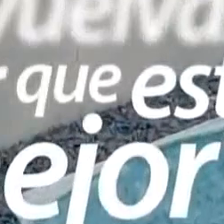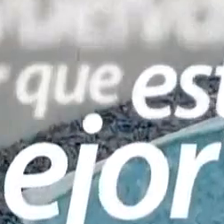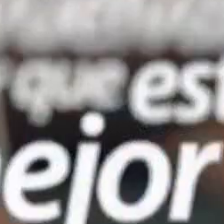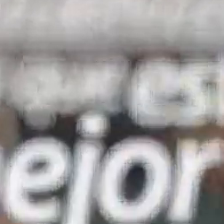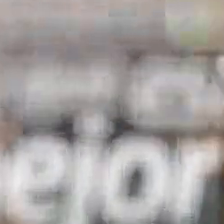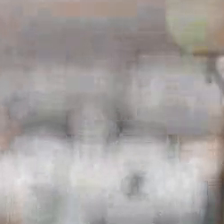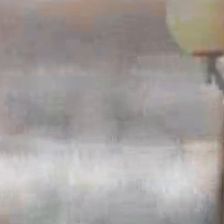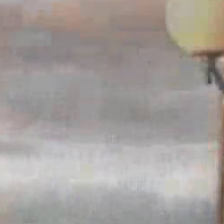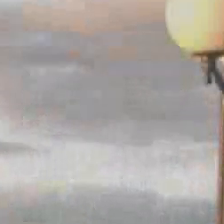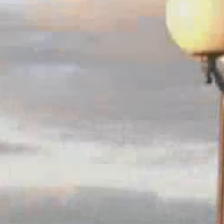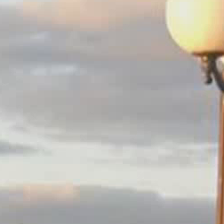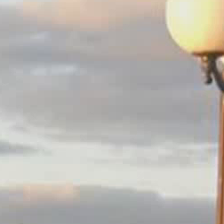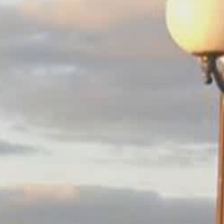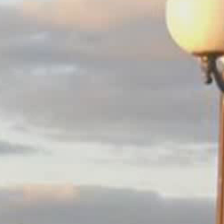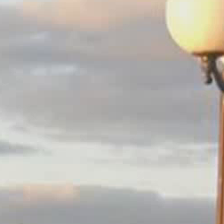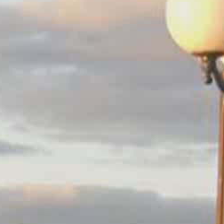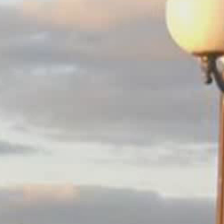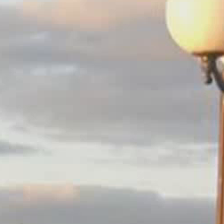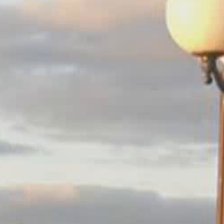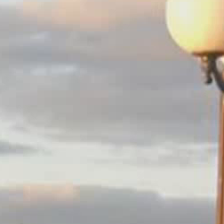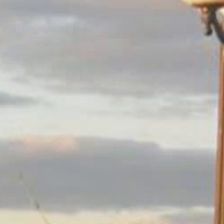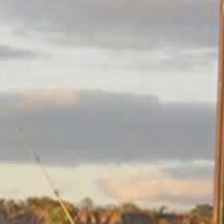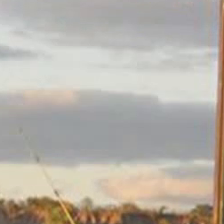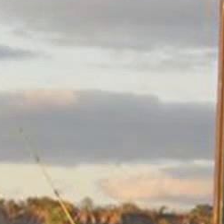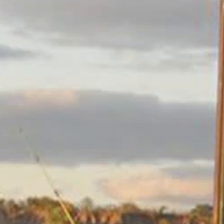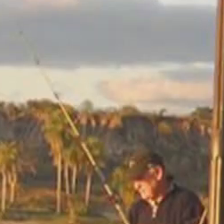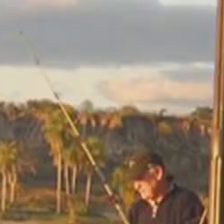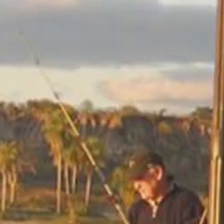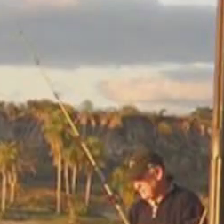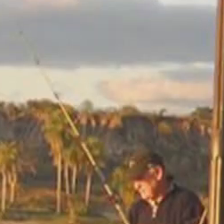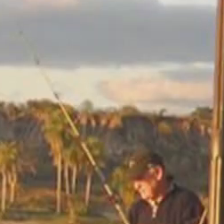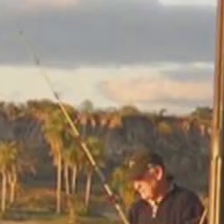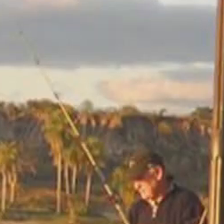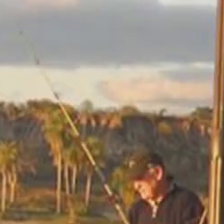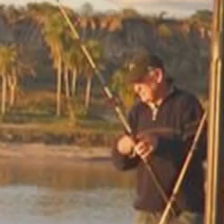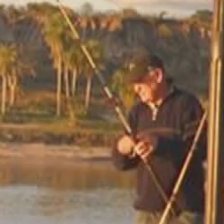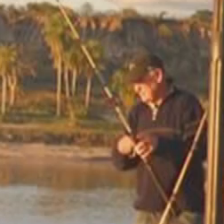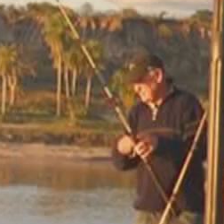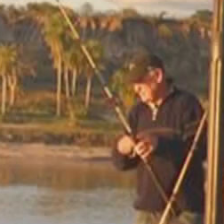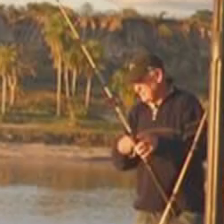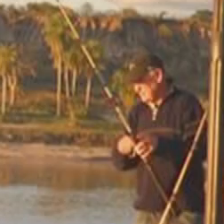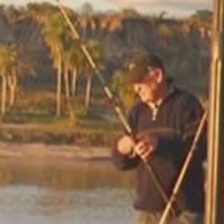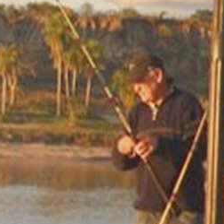Si sufres, soy la culpa, no la tengo yo.